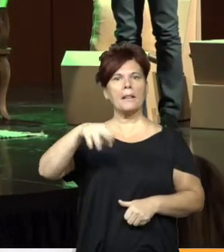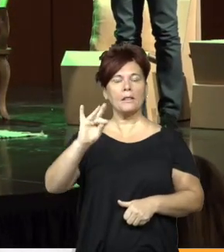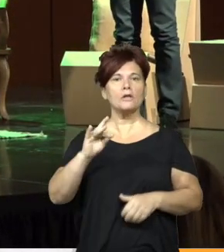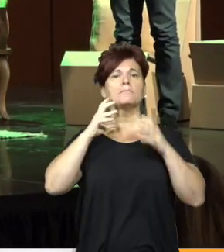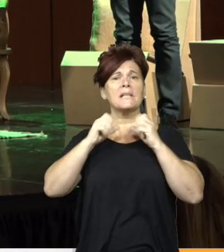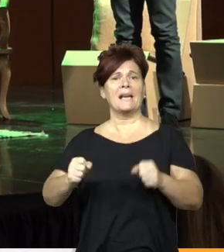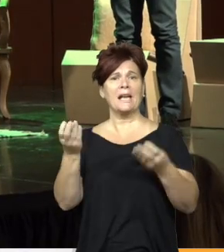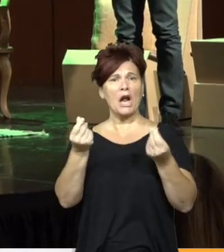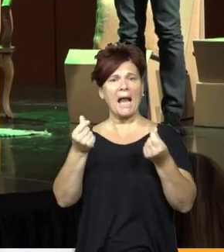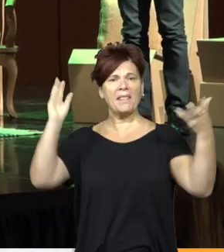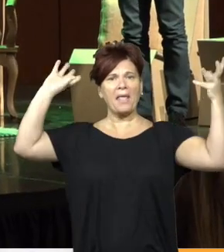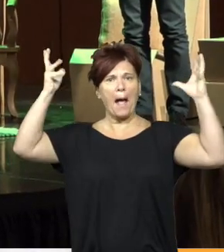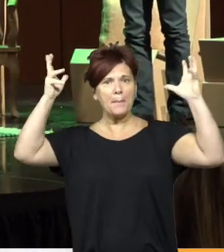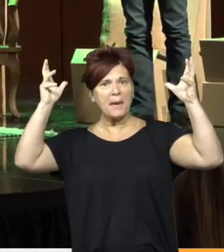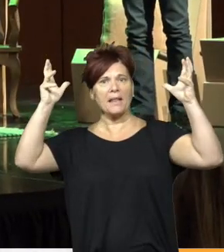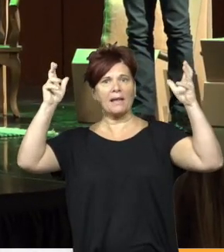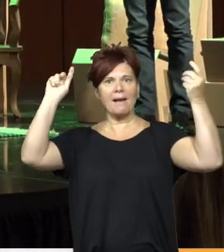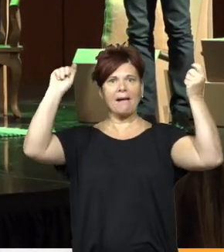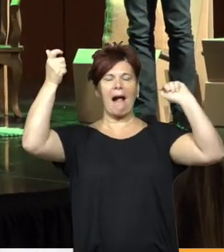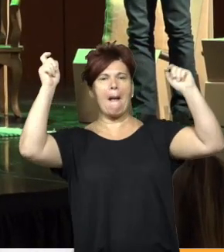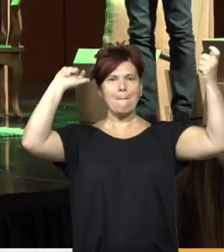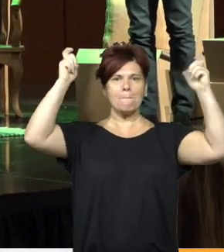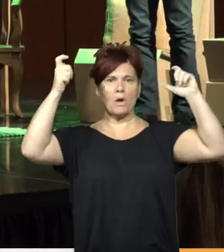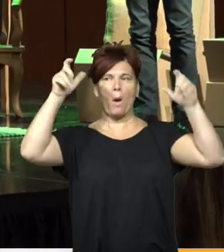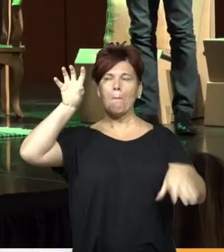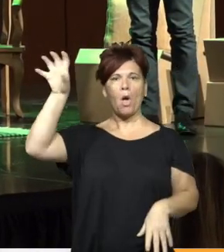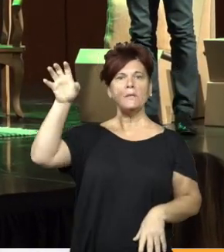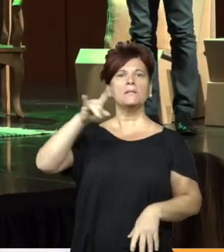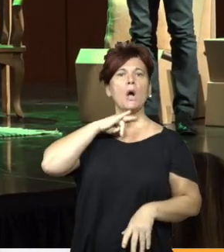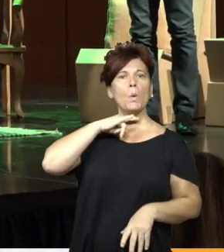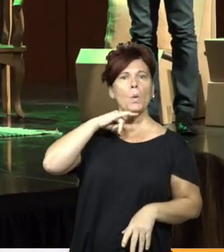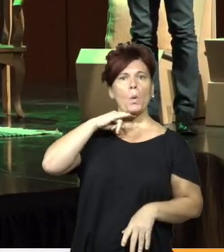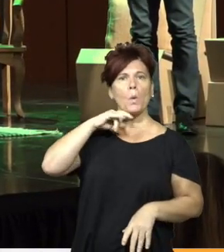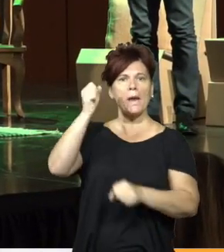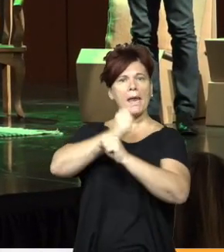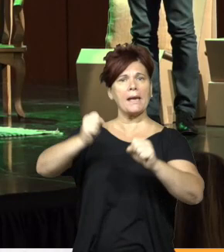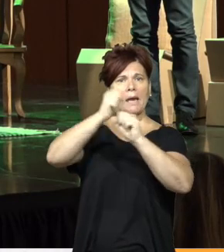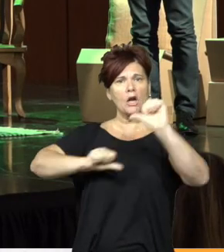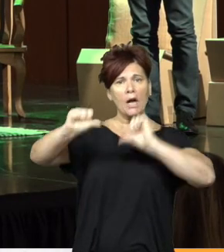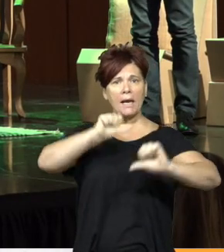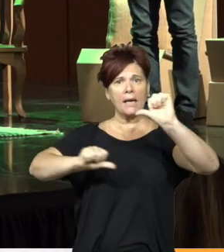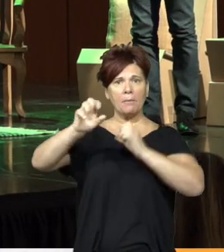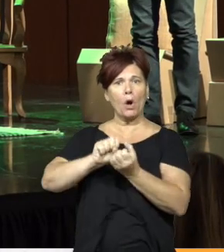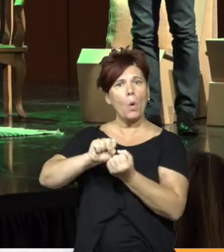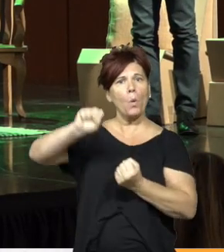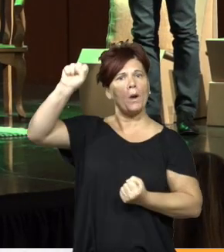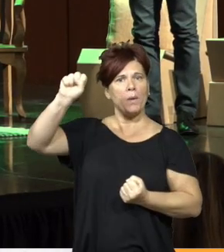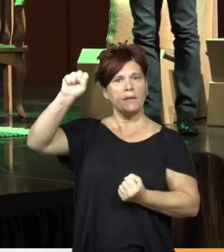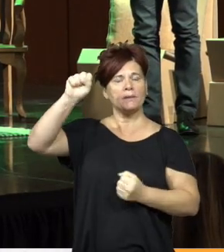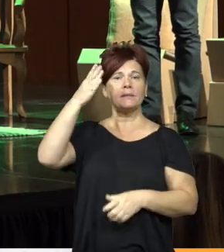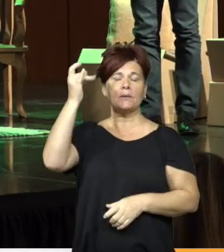Calidad Ambiental del Ministerio de Ambiente y Cambio Climático de la provincia de Jujuy. Es ingeniero químico, egresado de la Universidad Nacional de Córdoba.